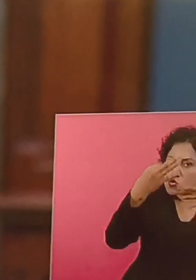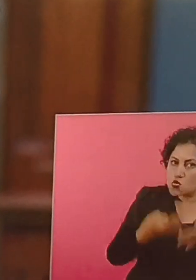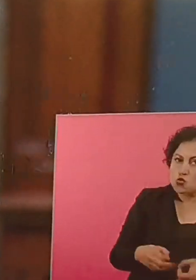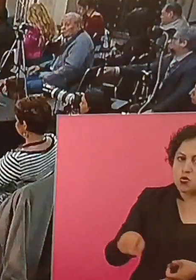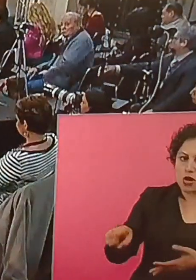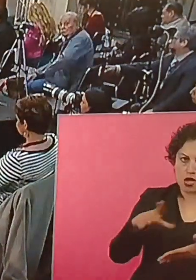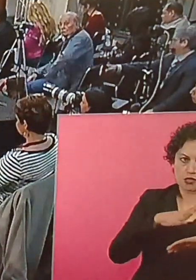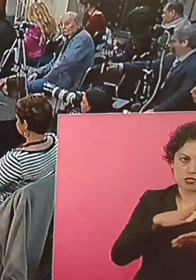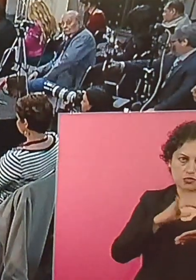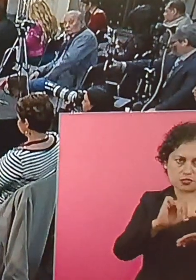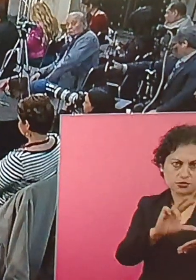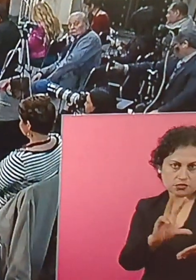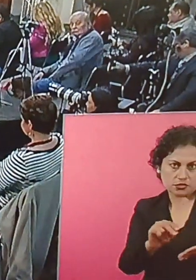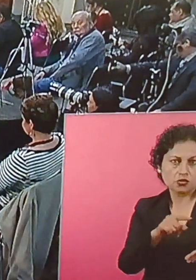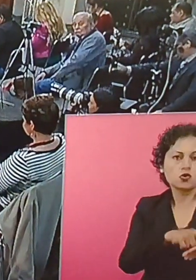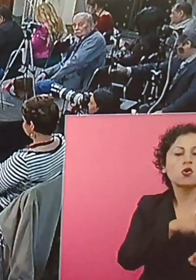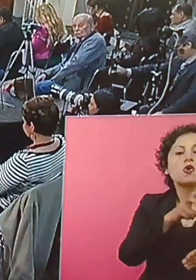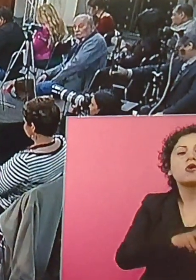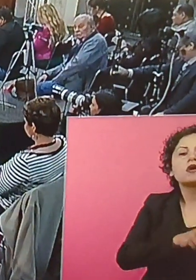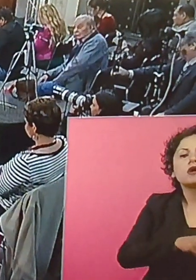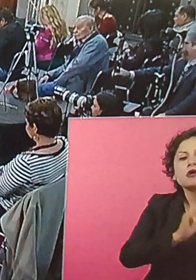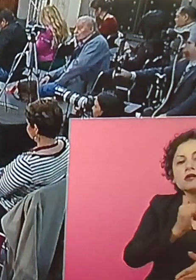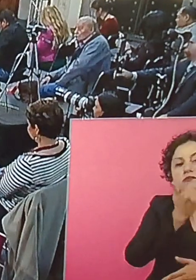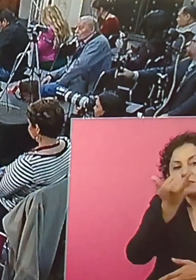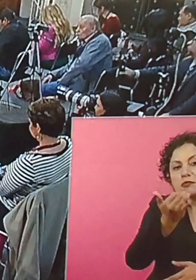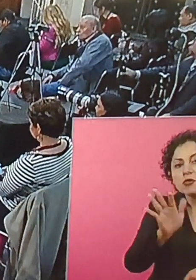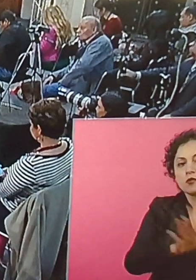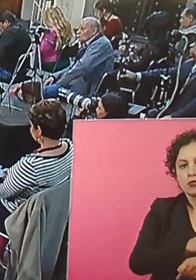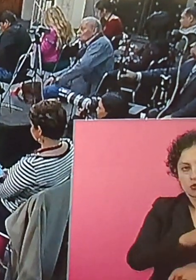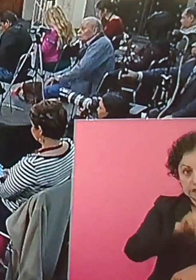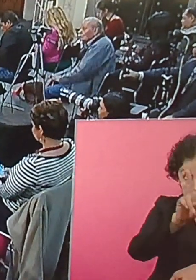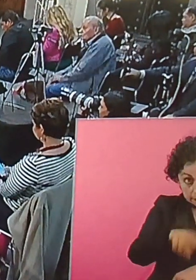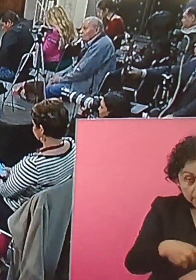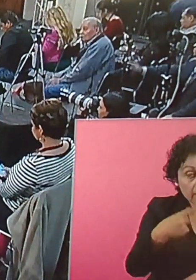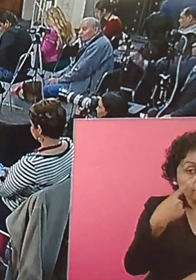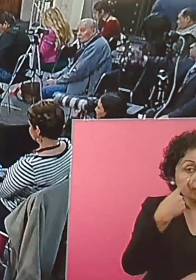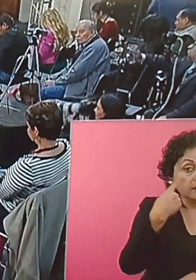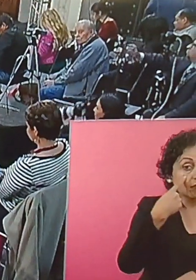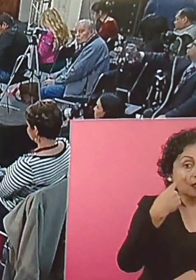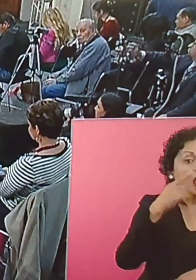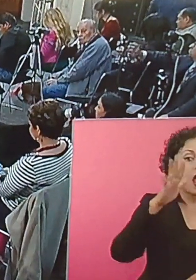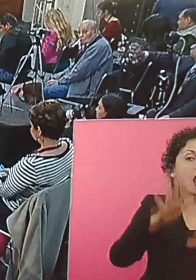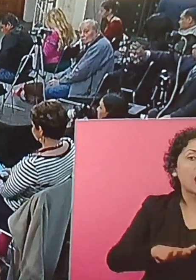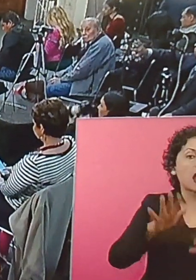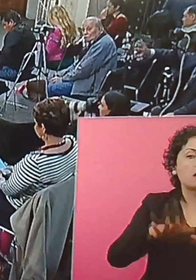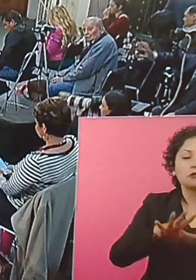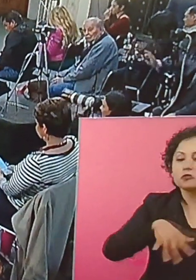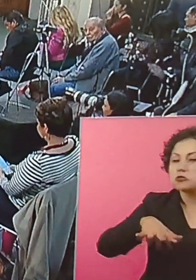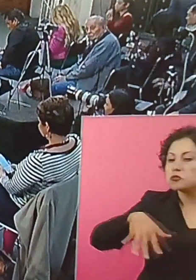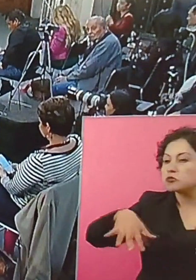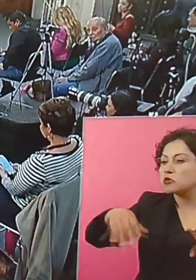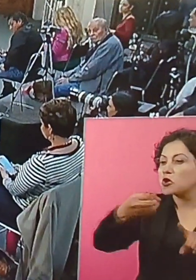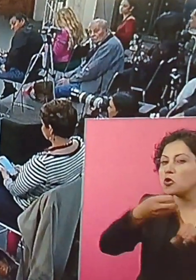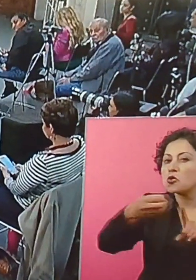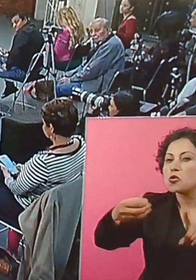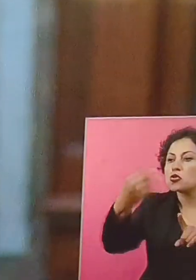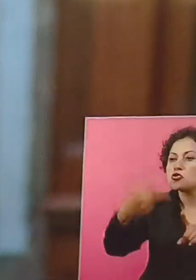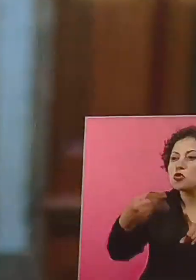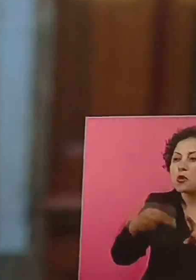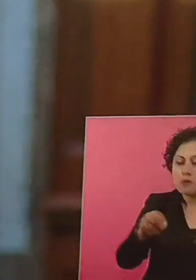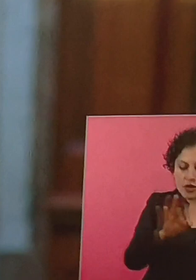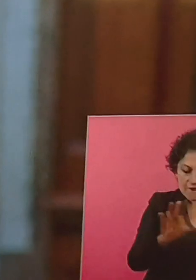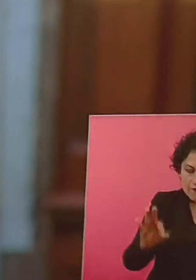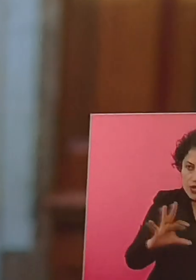no estén alteradas porque incluso presidentes se construyen, decir, se buscan nombres con apellidos que cuadren con fechas de